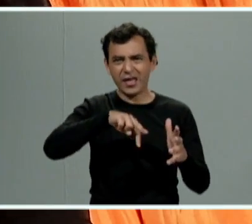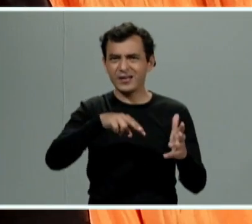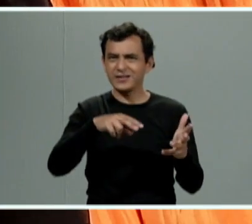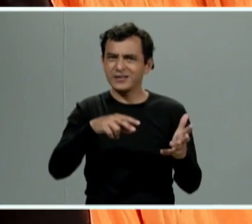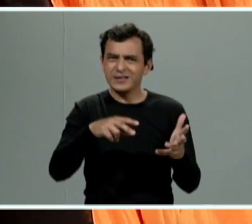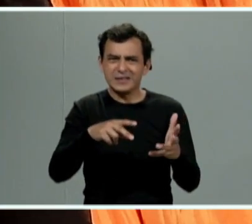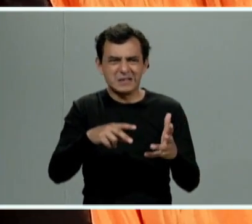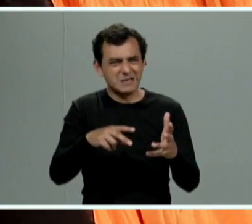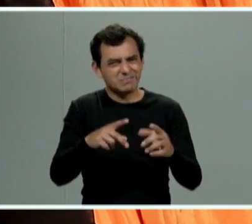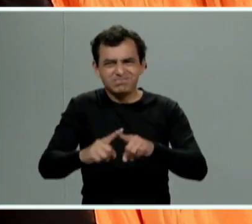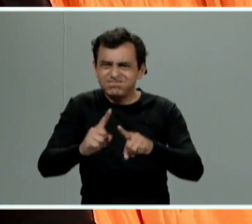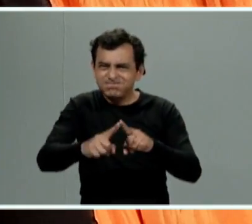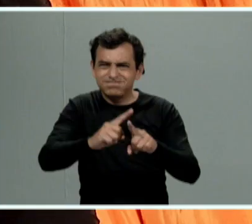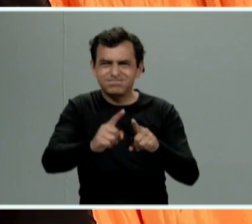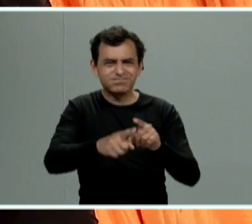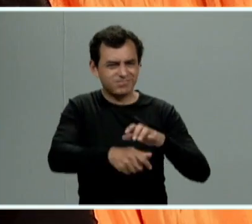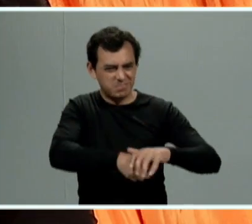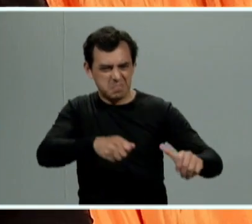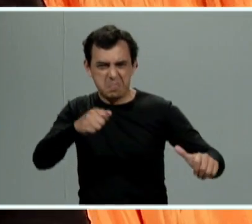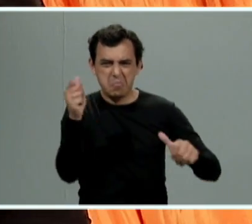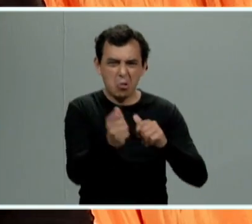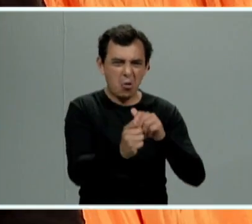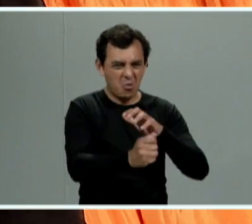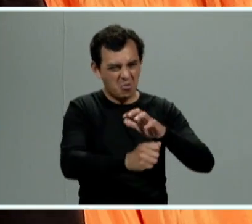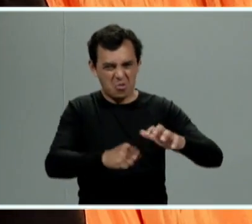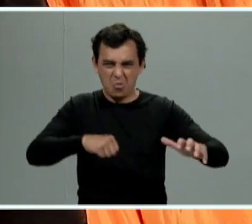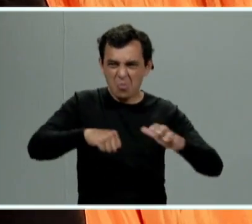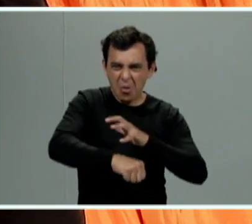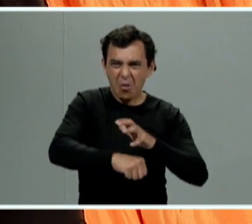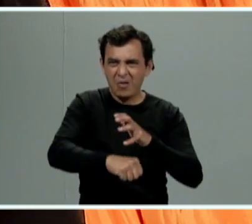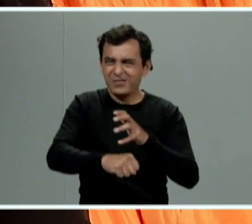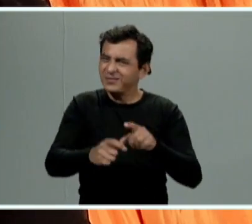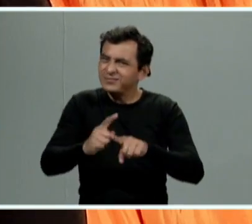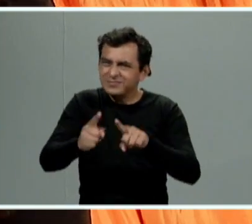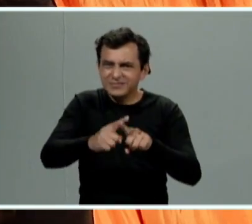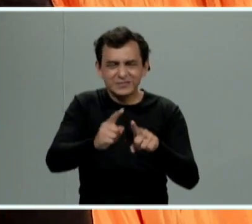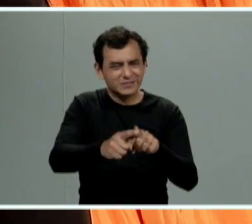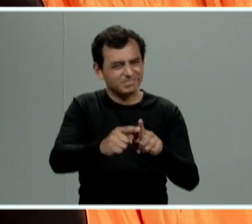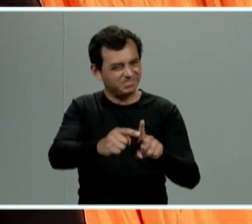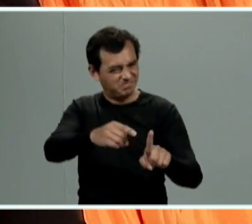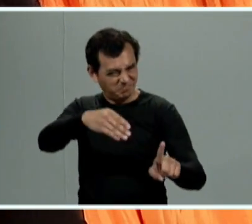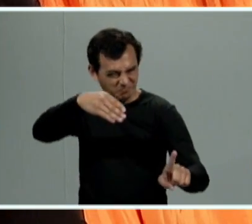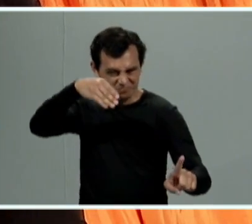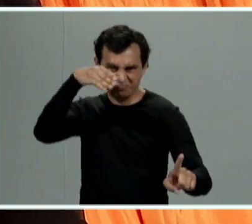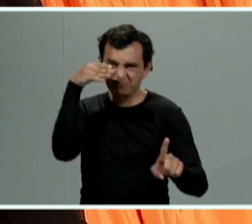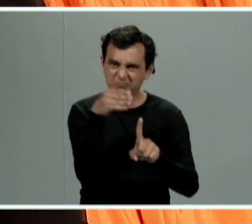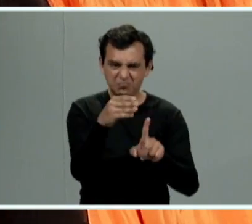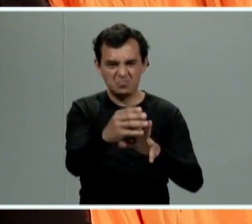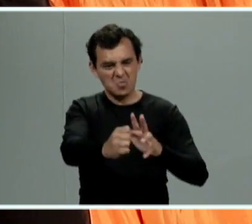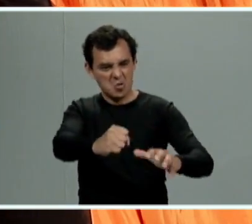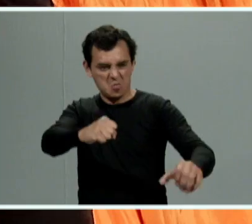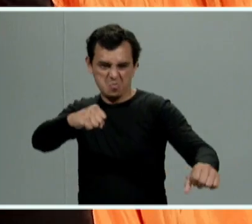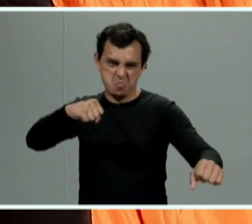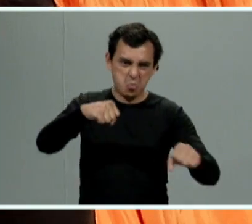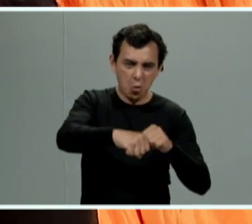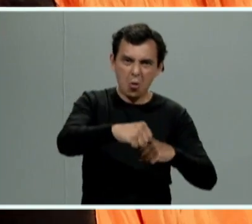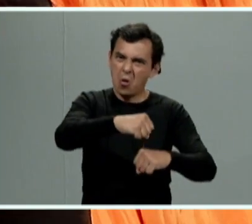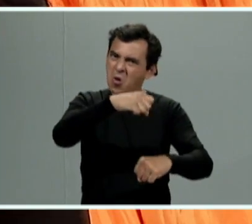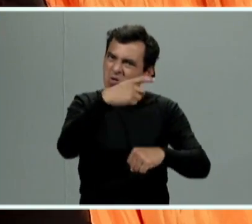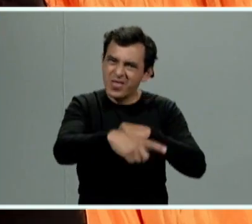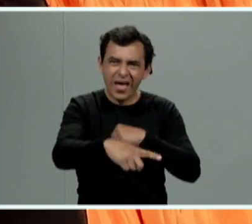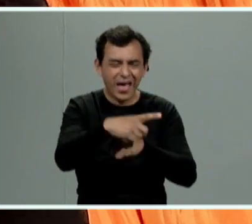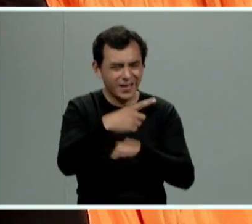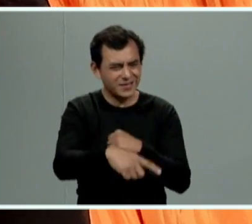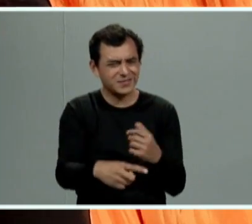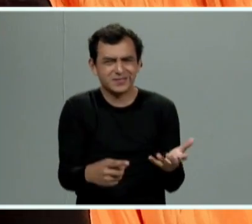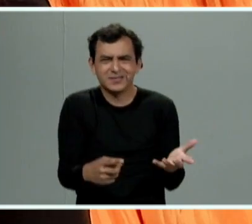con objetos con armas en fin con tantas cosas que se puede hacer y que se hace con toda la intención de hacer daño prácticamente la violencia